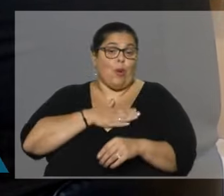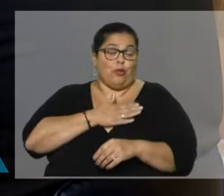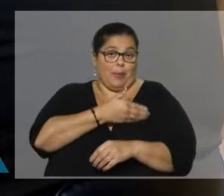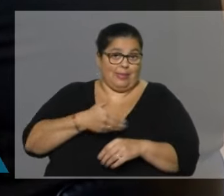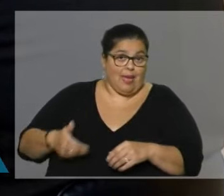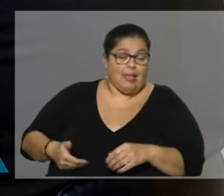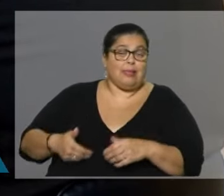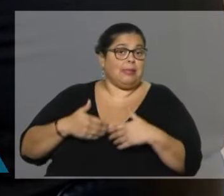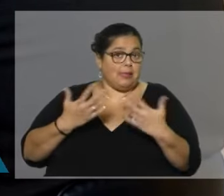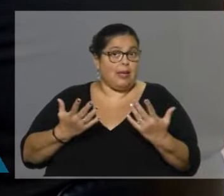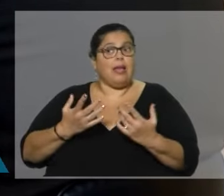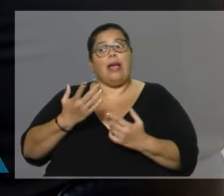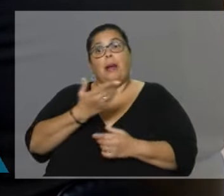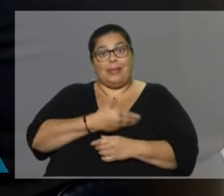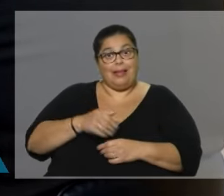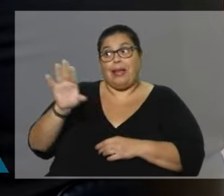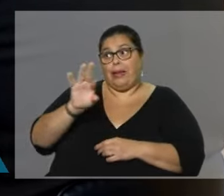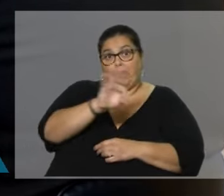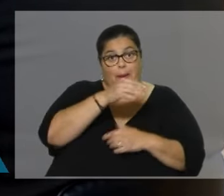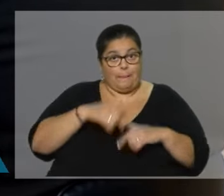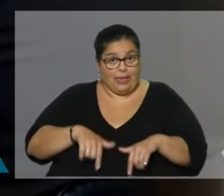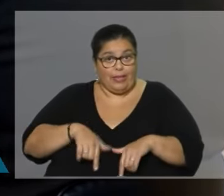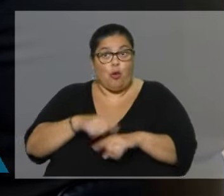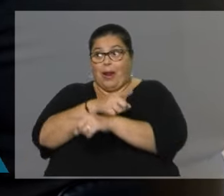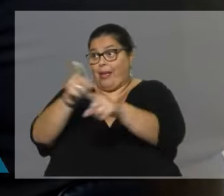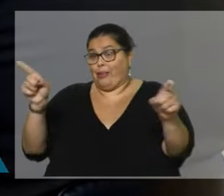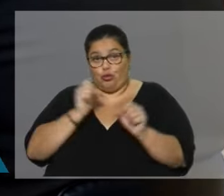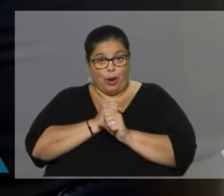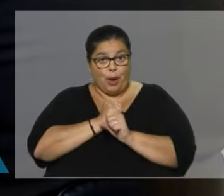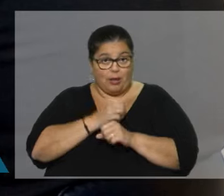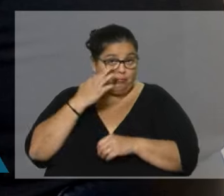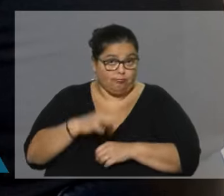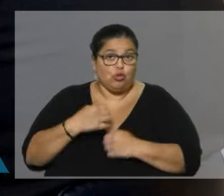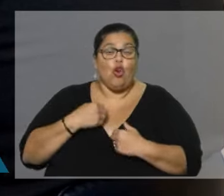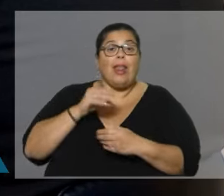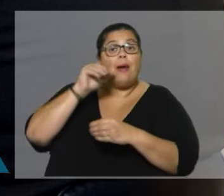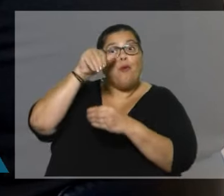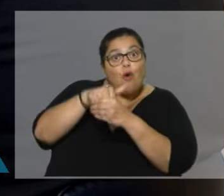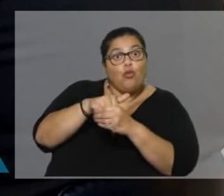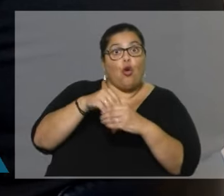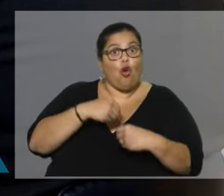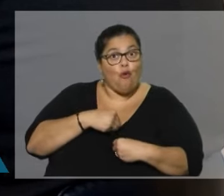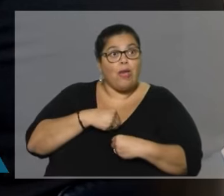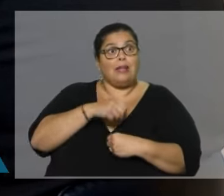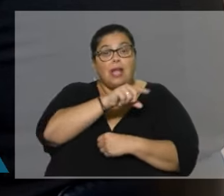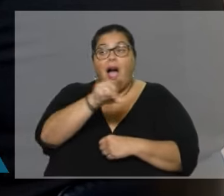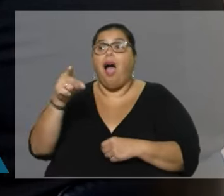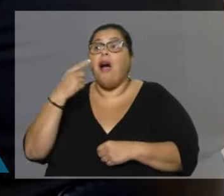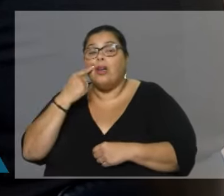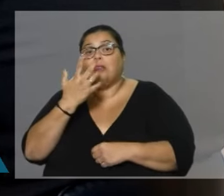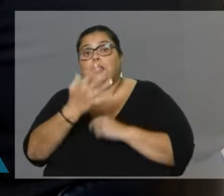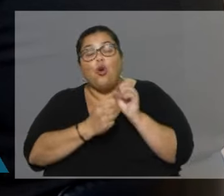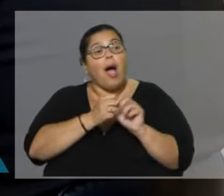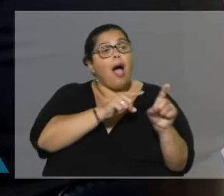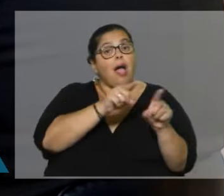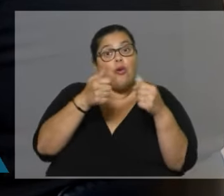al presidente de los ministros, y que ellos trabajen, digamos, es en definitiva eso. Le damos el voto, la confianza, cada cinco años vemos si anduvieron bien mal, se